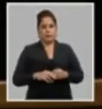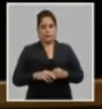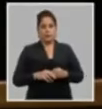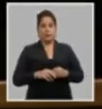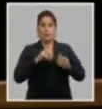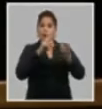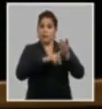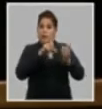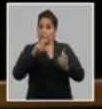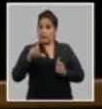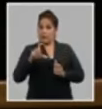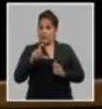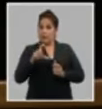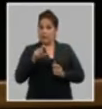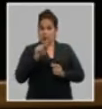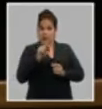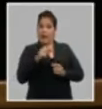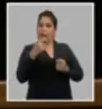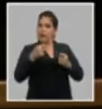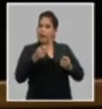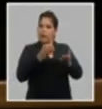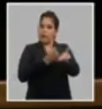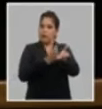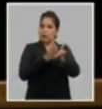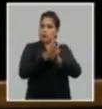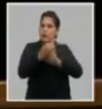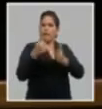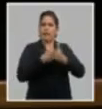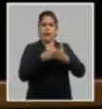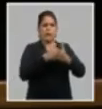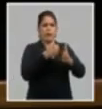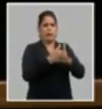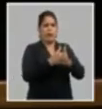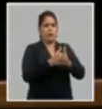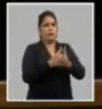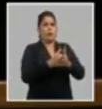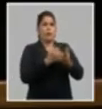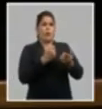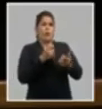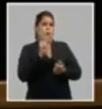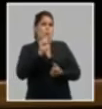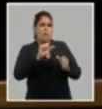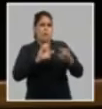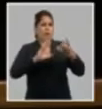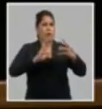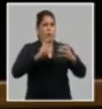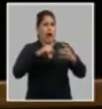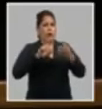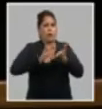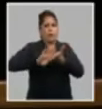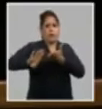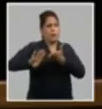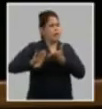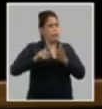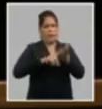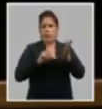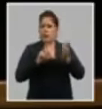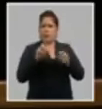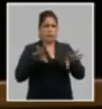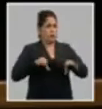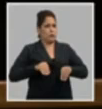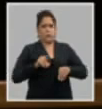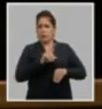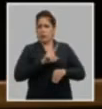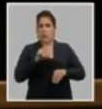El partido comunista deberá mantener el enfrentamiento a prejuicios y todo tipo de discriminación que